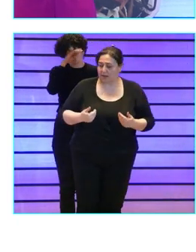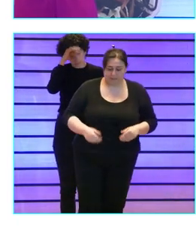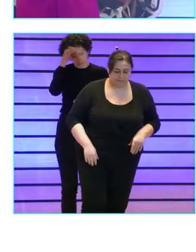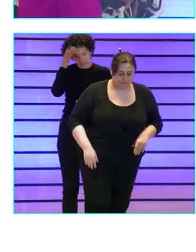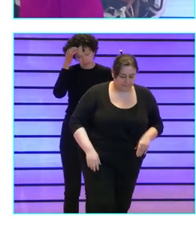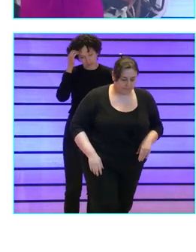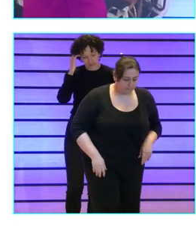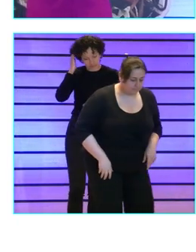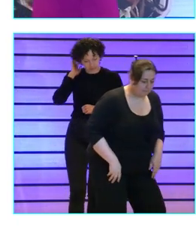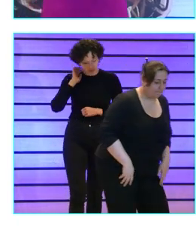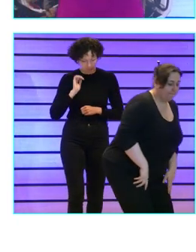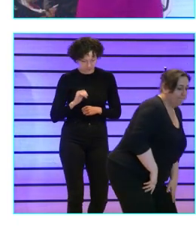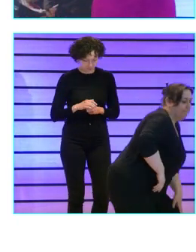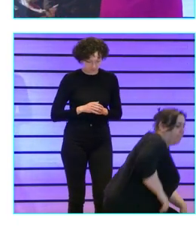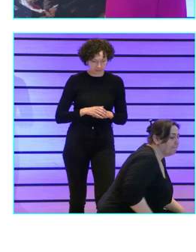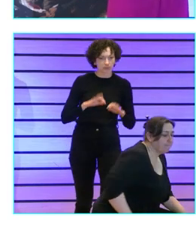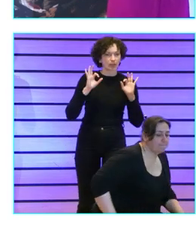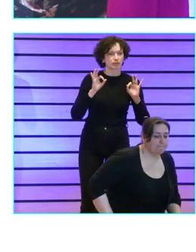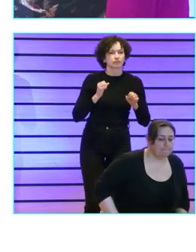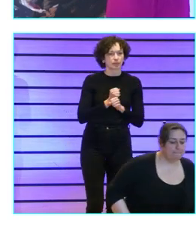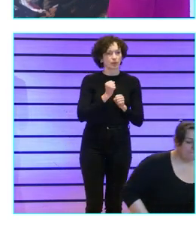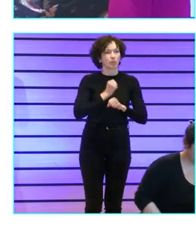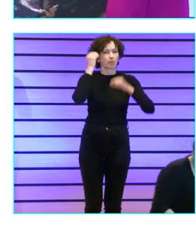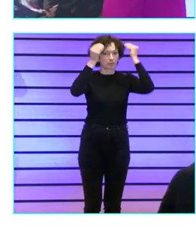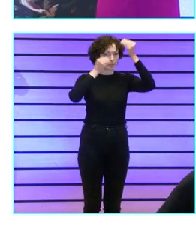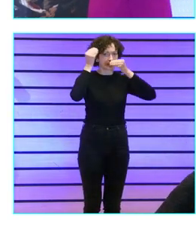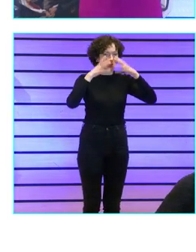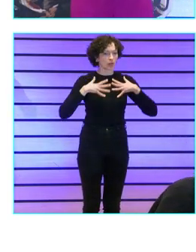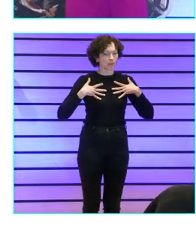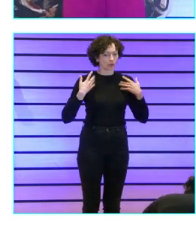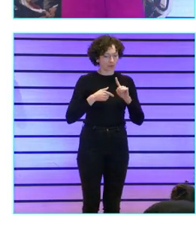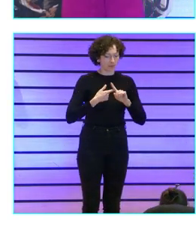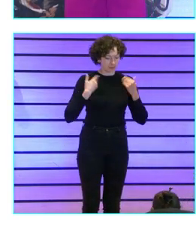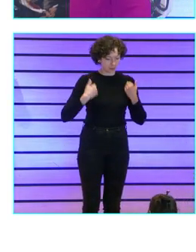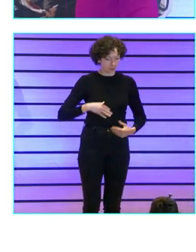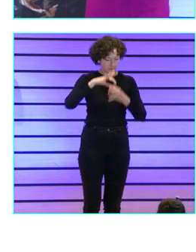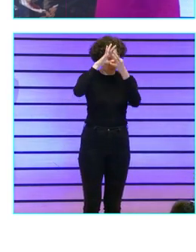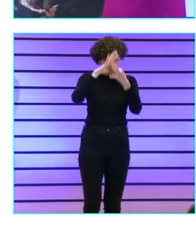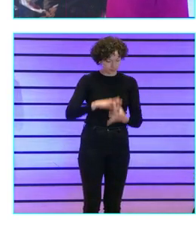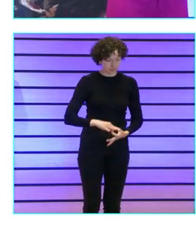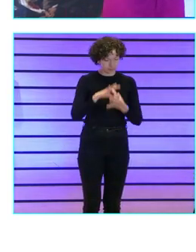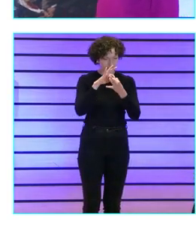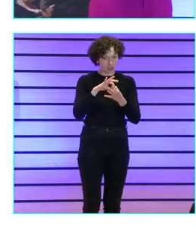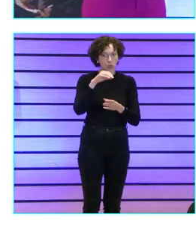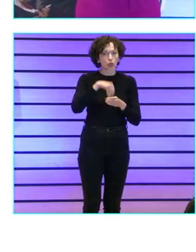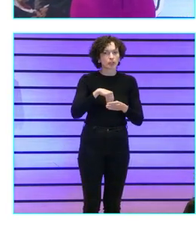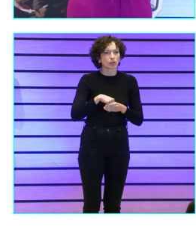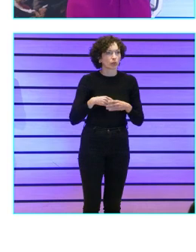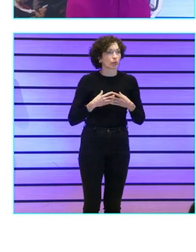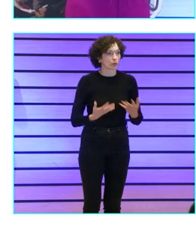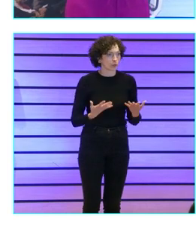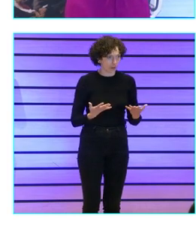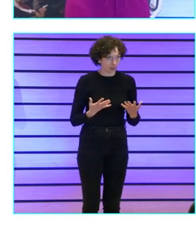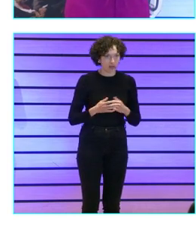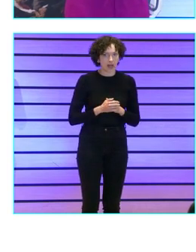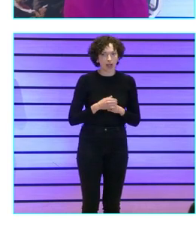nivel pensamiento emoción y cuerpo ¿y qué hemos trabajado? este es el contenido hemos trabajado el observador